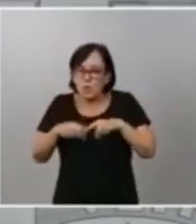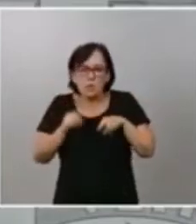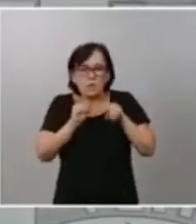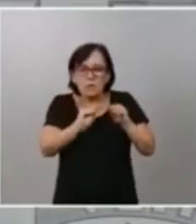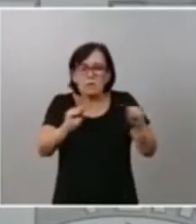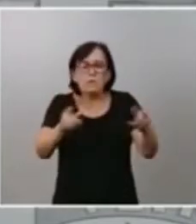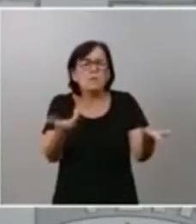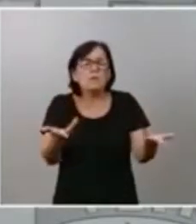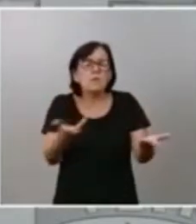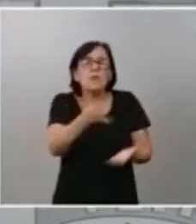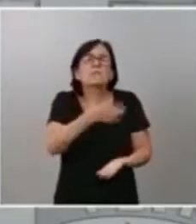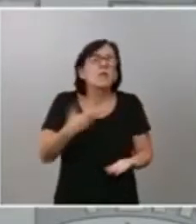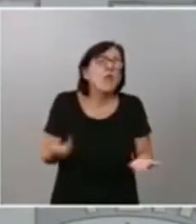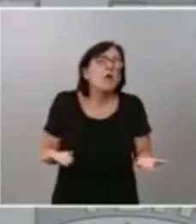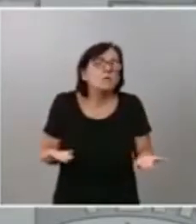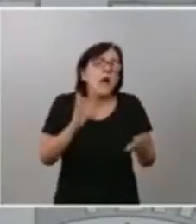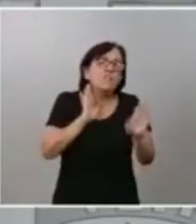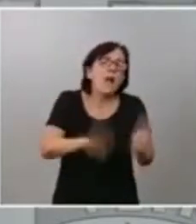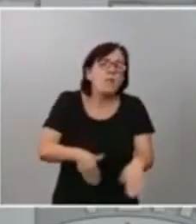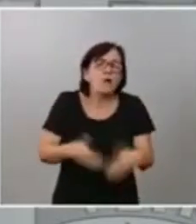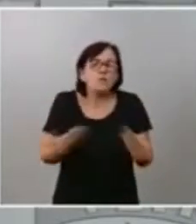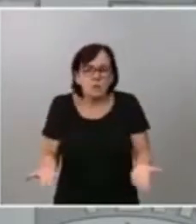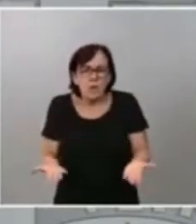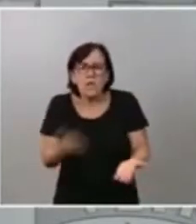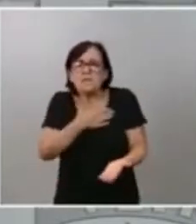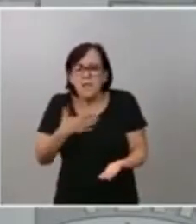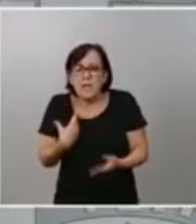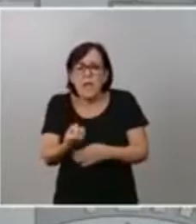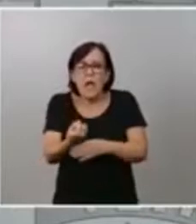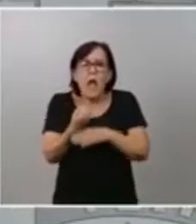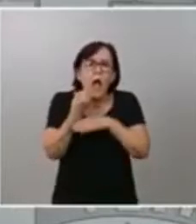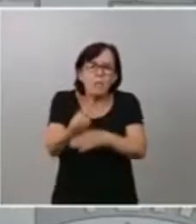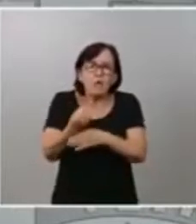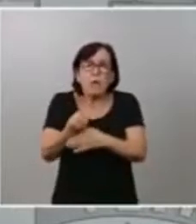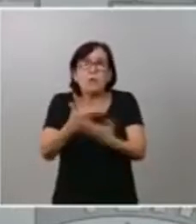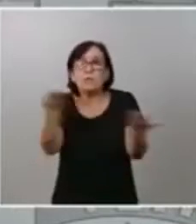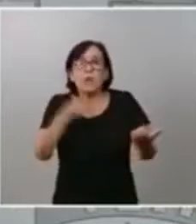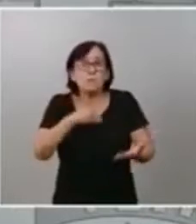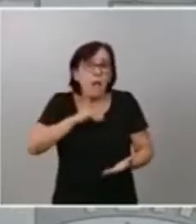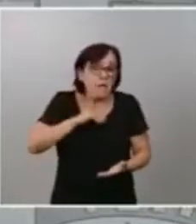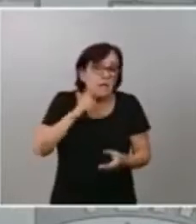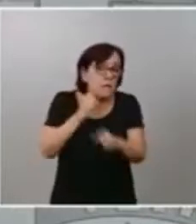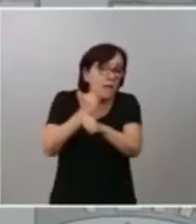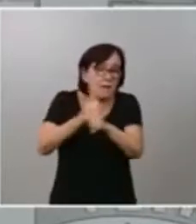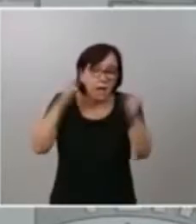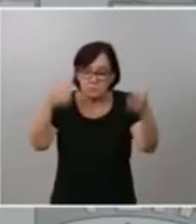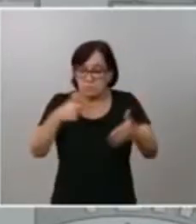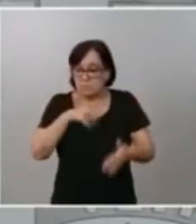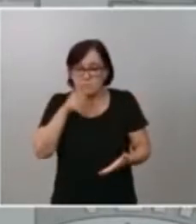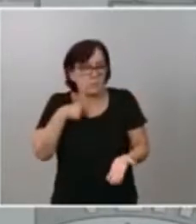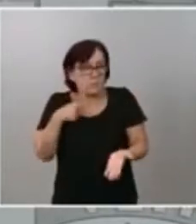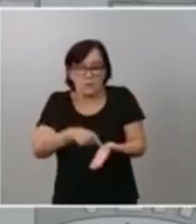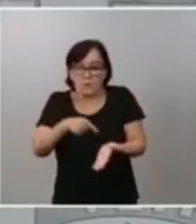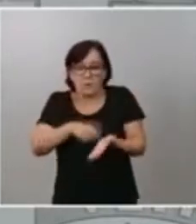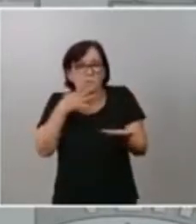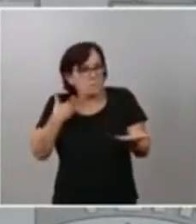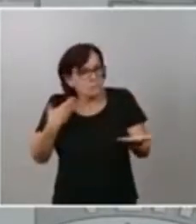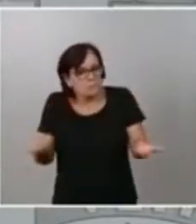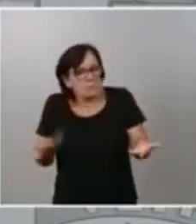estar, si quieren o no arrimar el hombro. Y, en ese sentido, yo reivindico la vigencia, como he hecho antes, del acuerdo